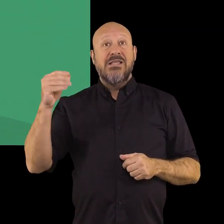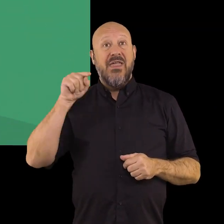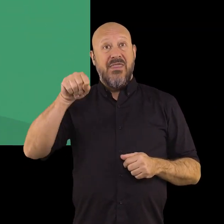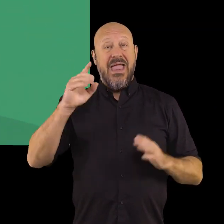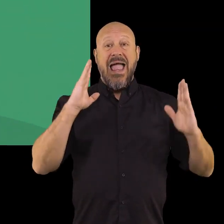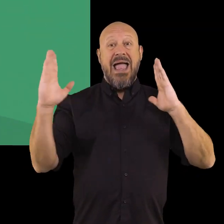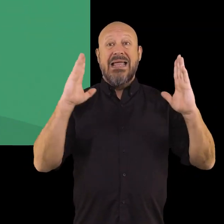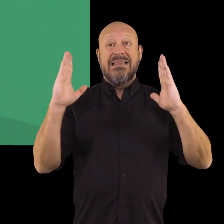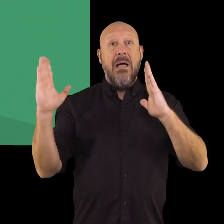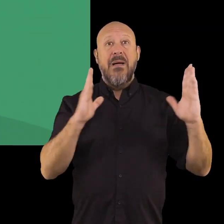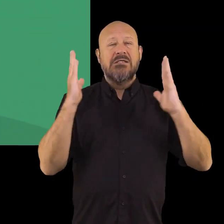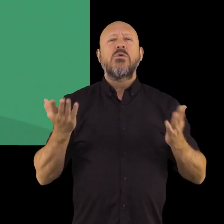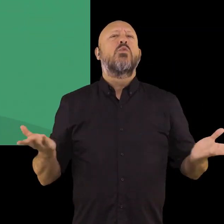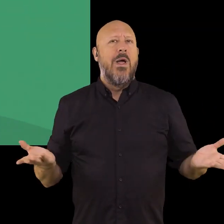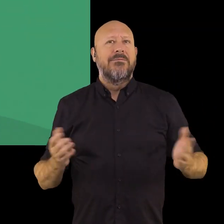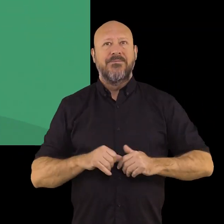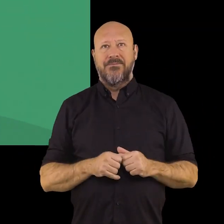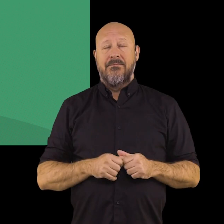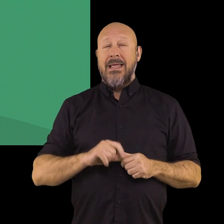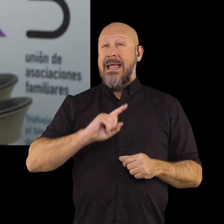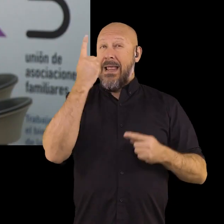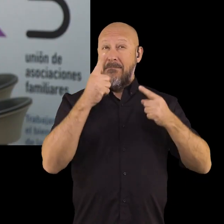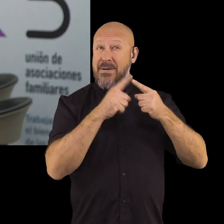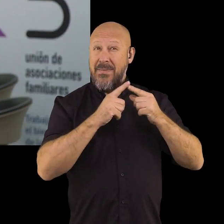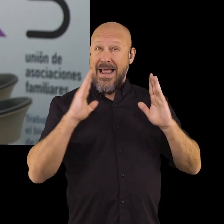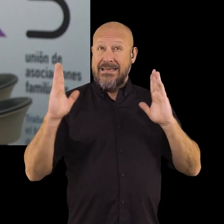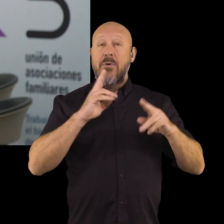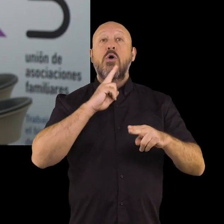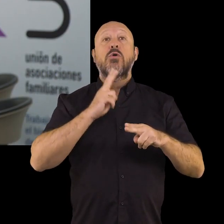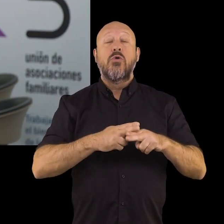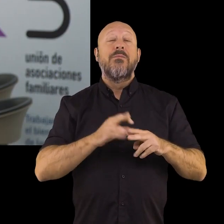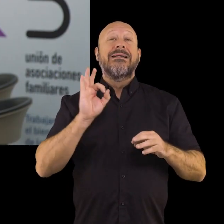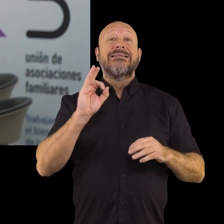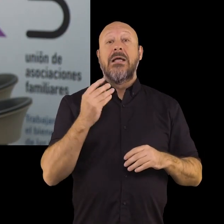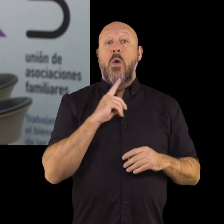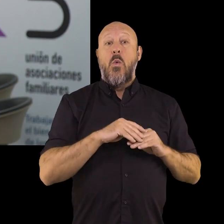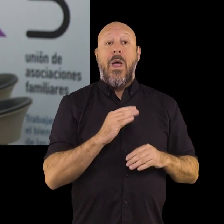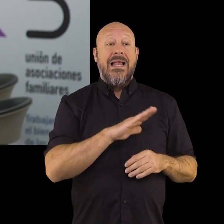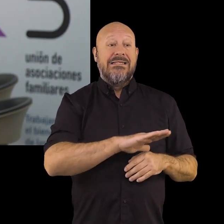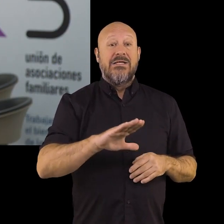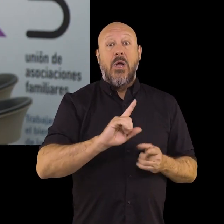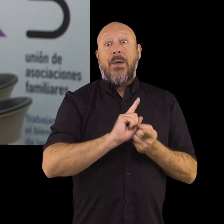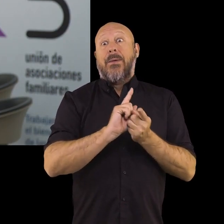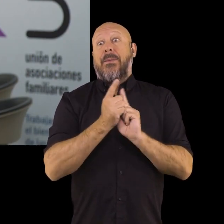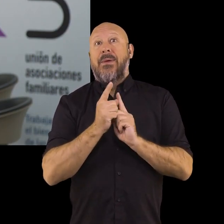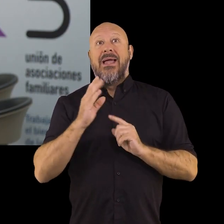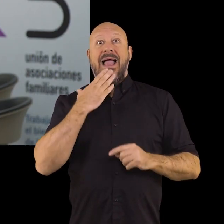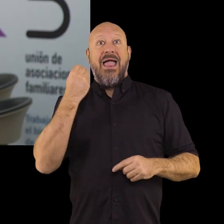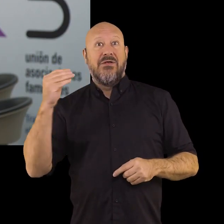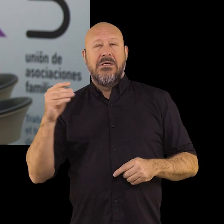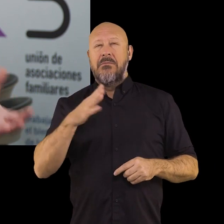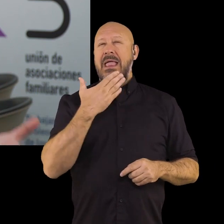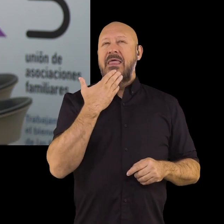o subetapas tendríamos en la adolescencia? La primera de las etapas, denominada pubertad, que abarca